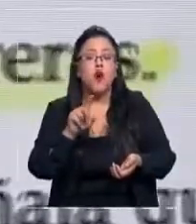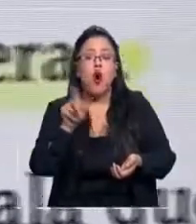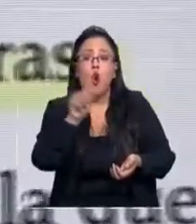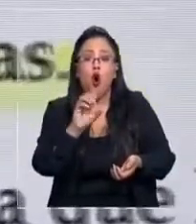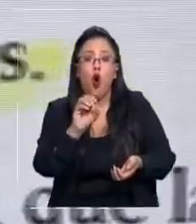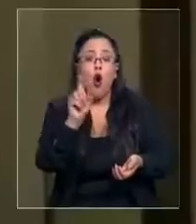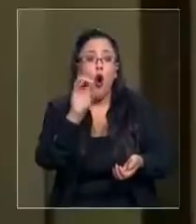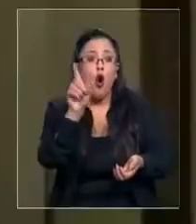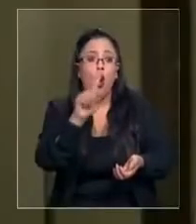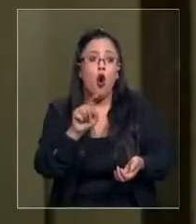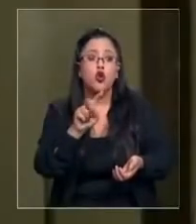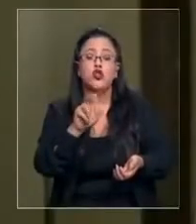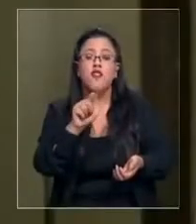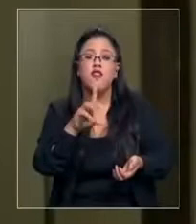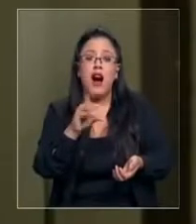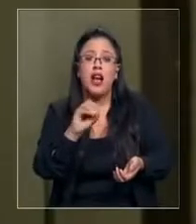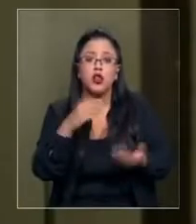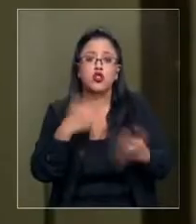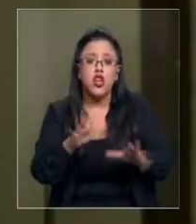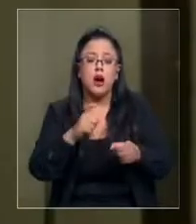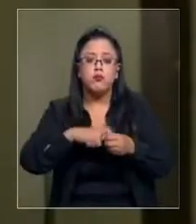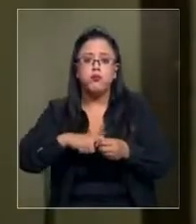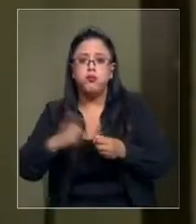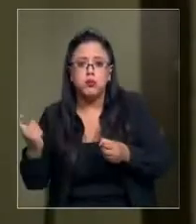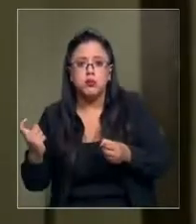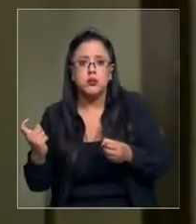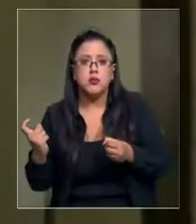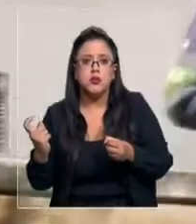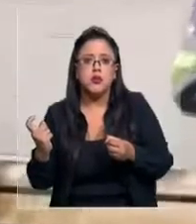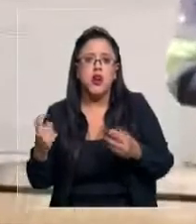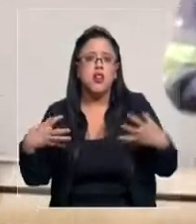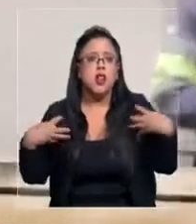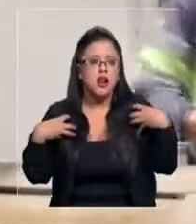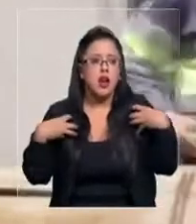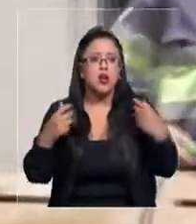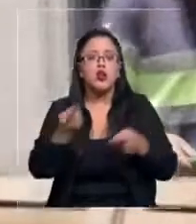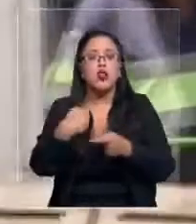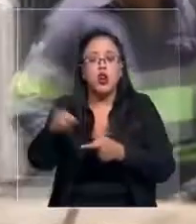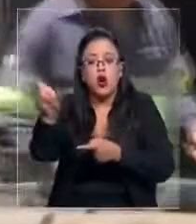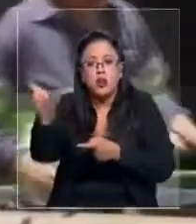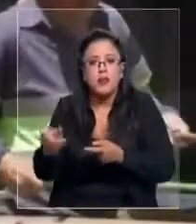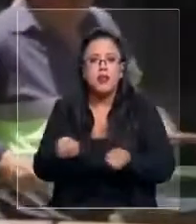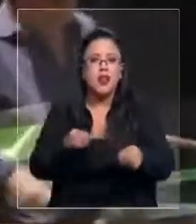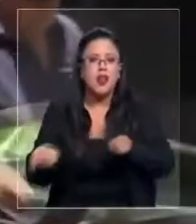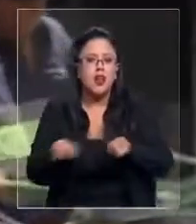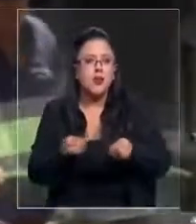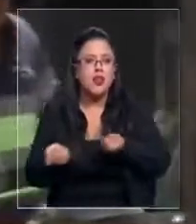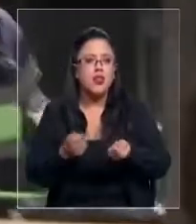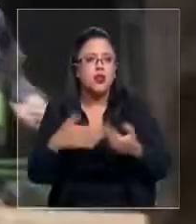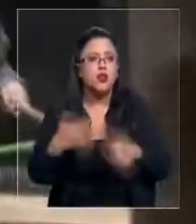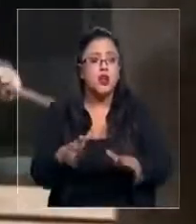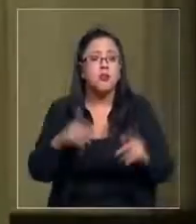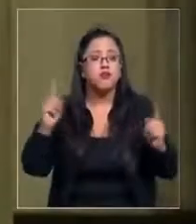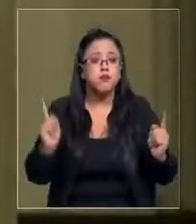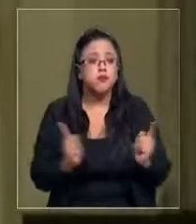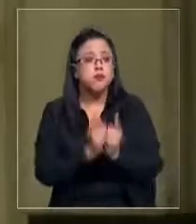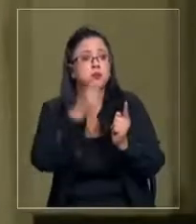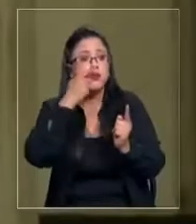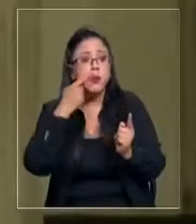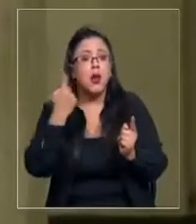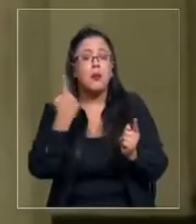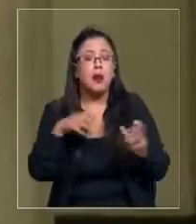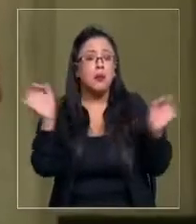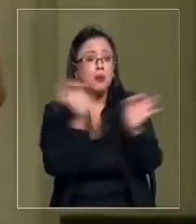administrador cuestionado, fue sacado del cargo y se nombró un interventor. Encontramos a López Utrera en el portal Fernández Concha, pero no